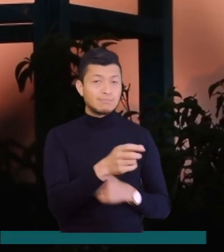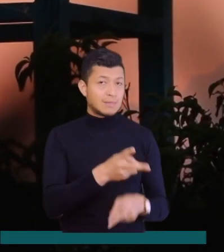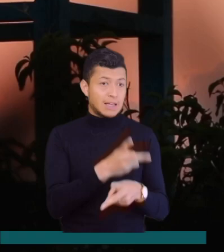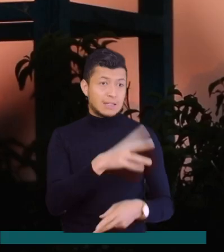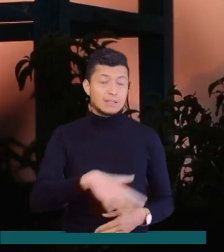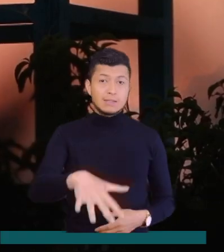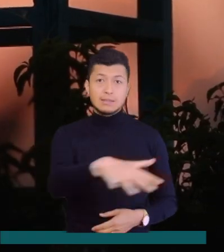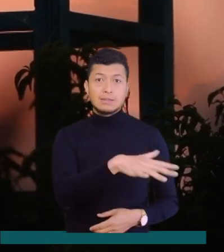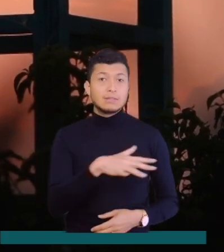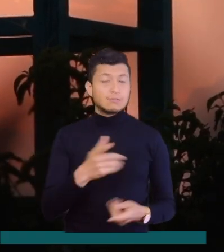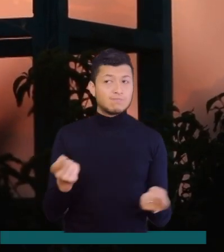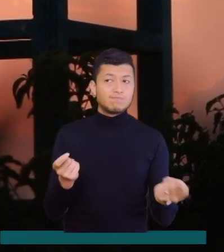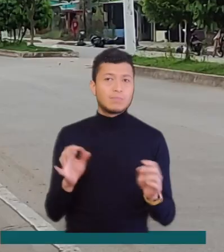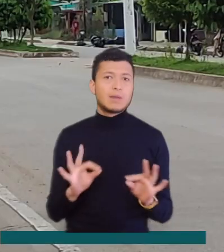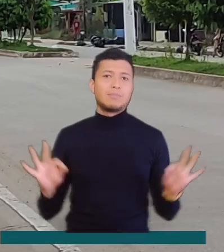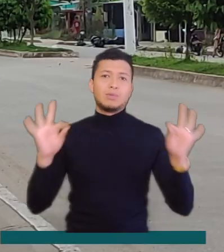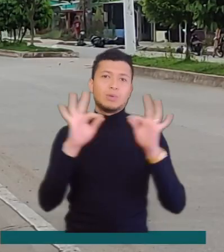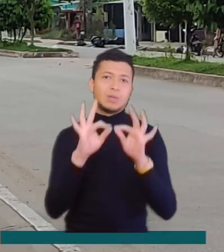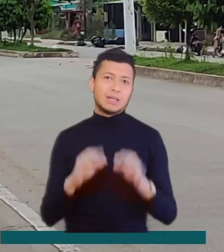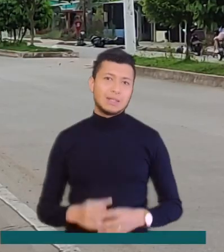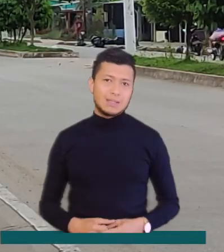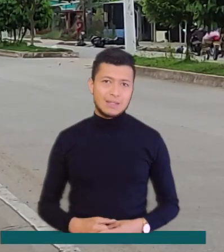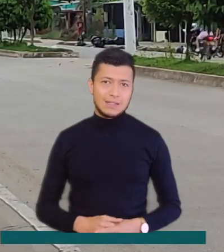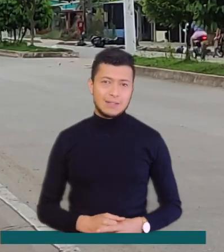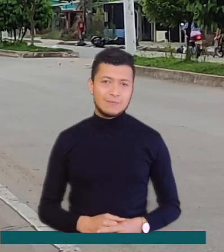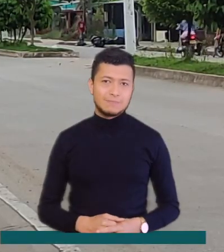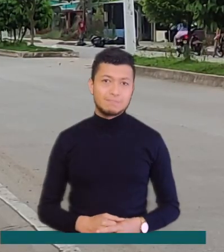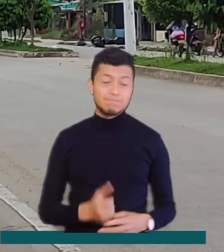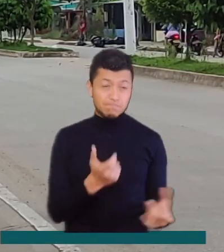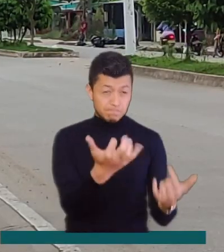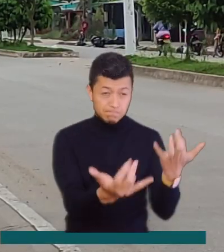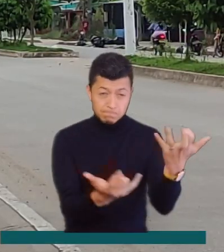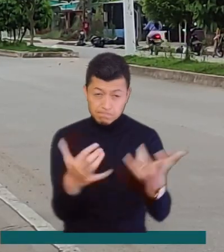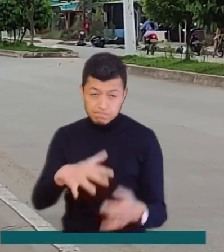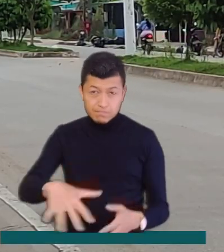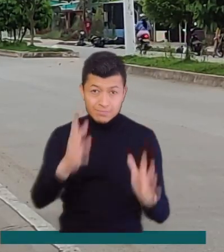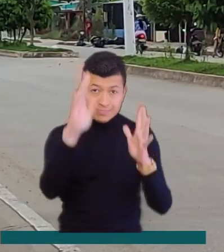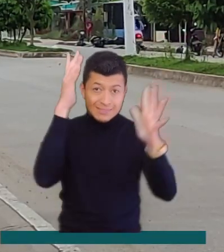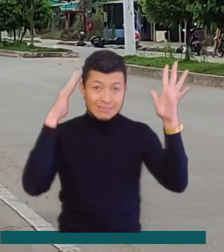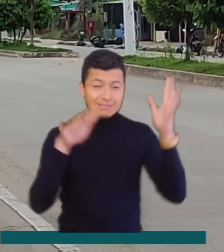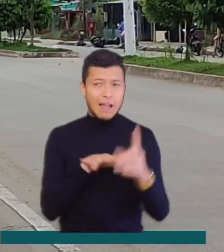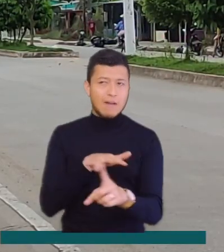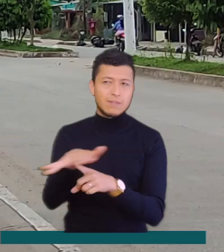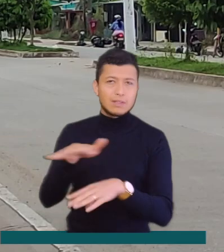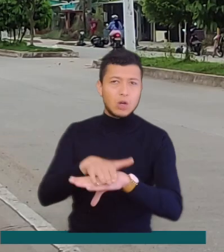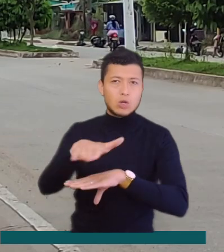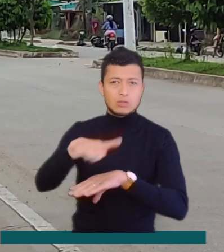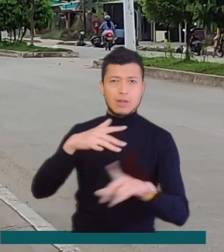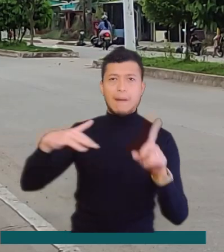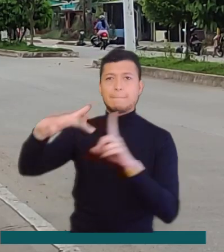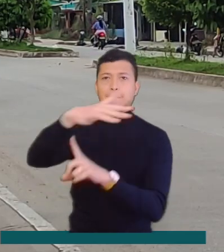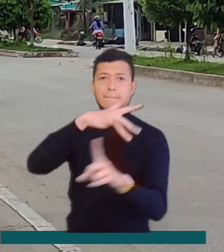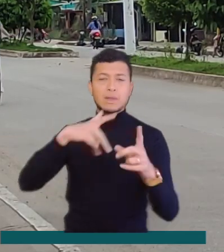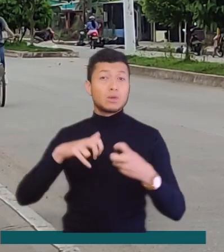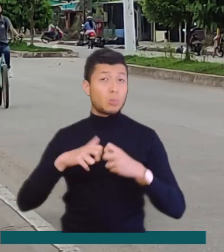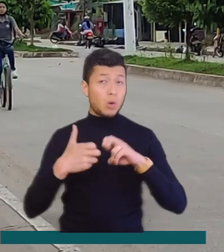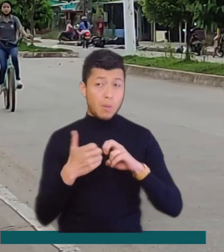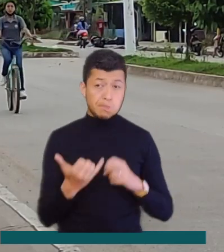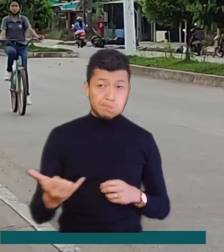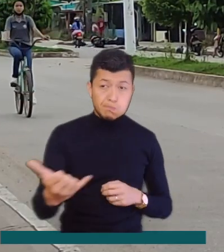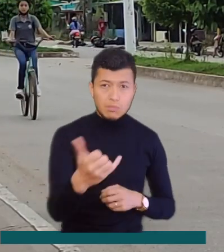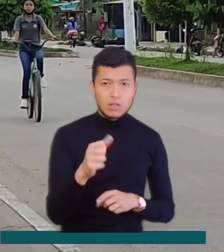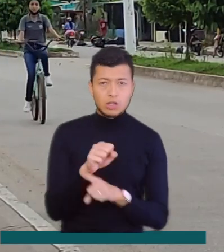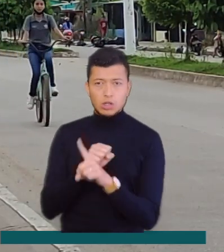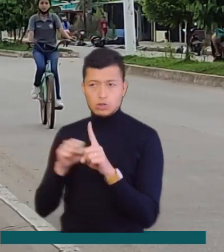que se presenta en esta época del año. En muchos sentidos, las afectaciones que dejan los incendios forestales son ambientales, aunque esta problemática